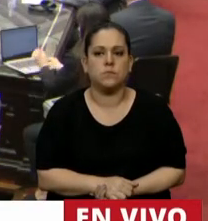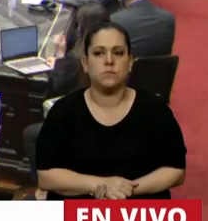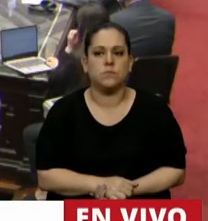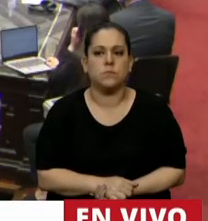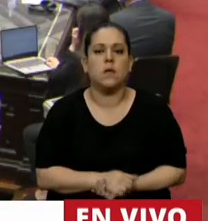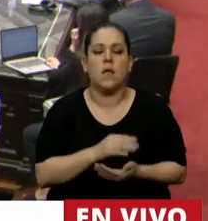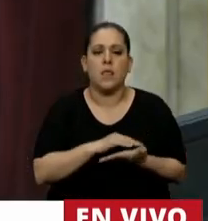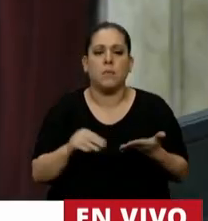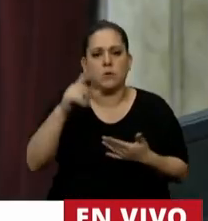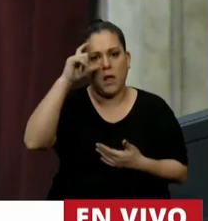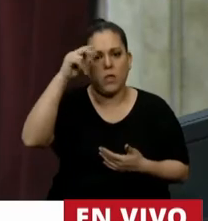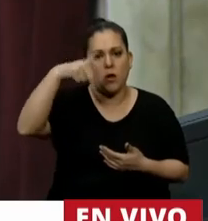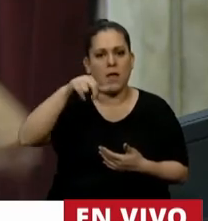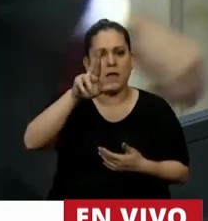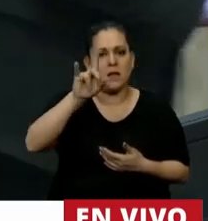Diputado Enríquez.